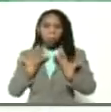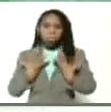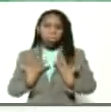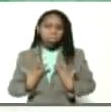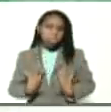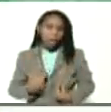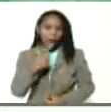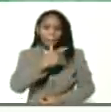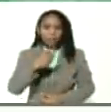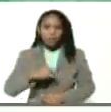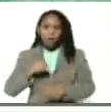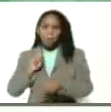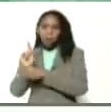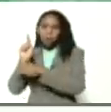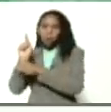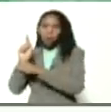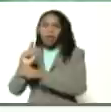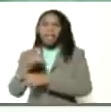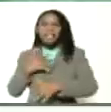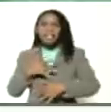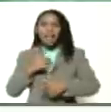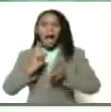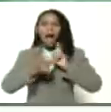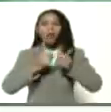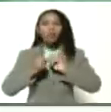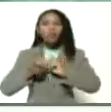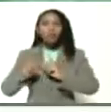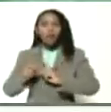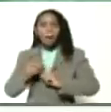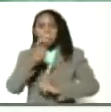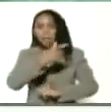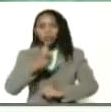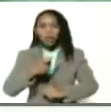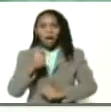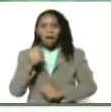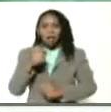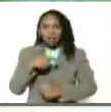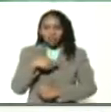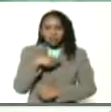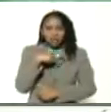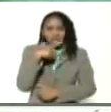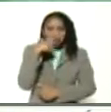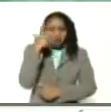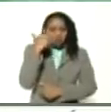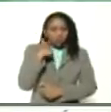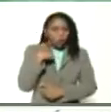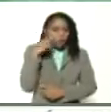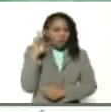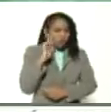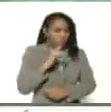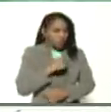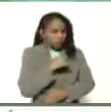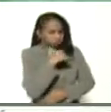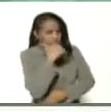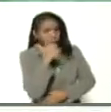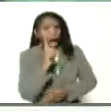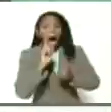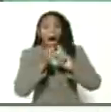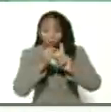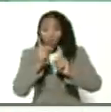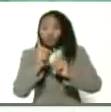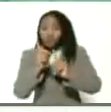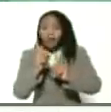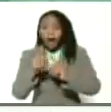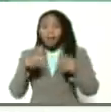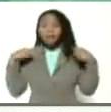y hacer sentir en algunos casos vergüenza de ser venezolano. Han hecho una campaña para hacernos sentir